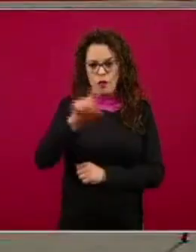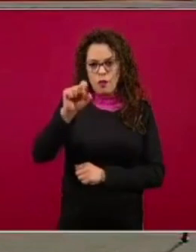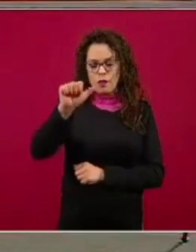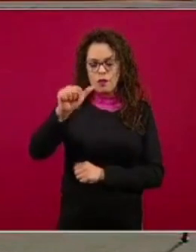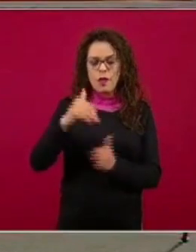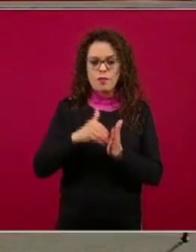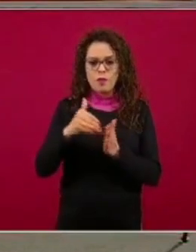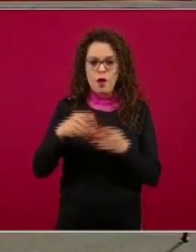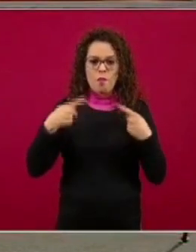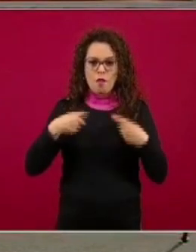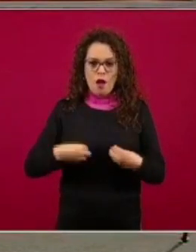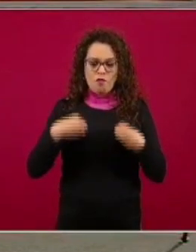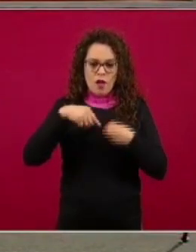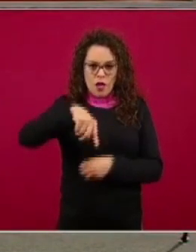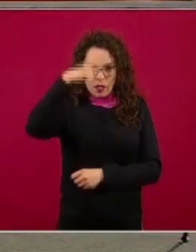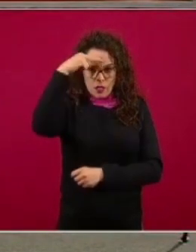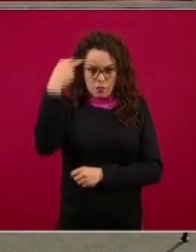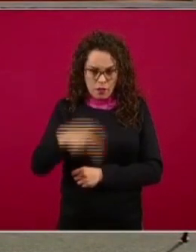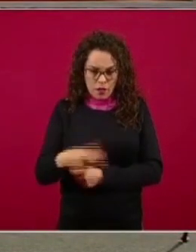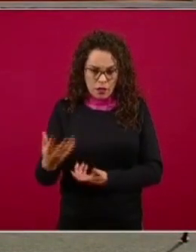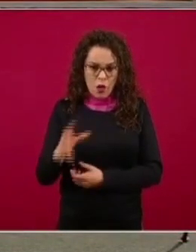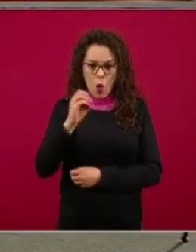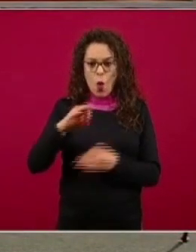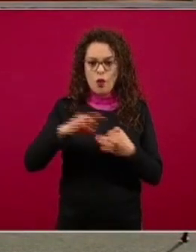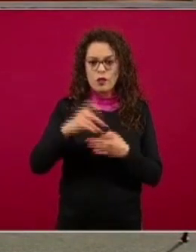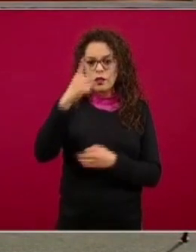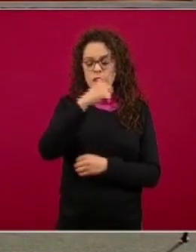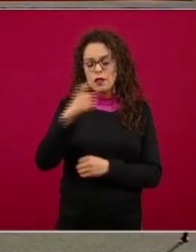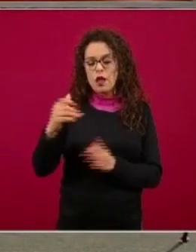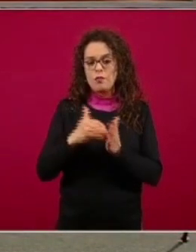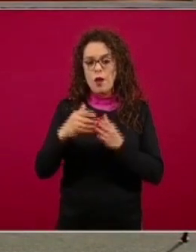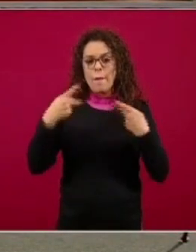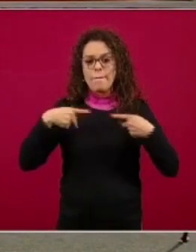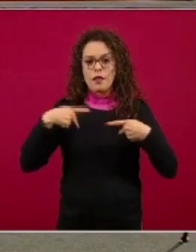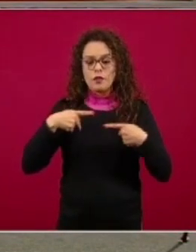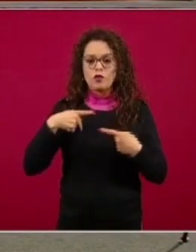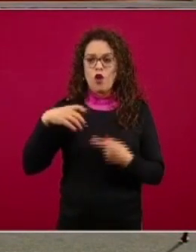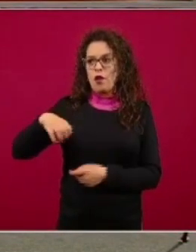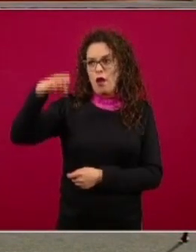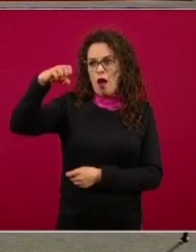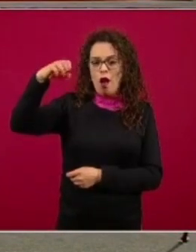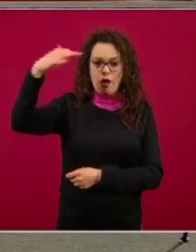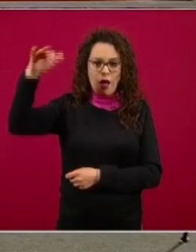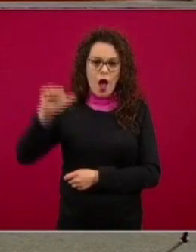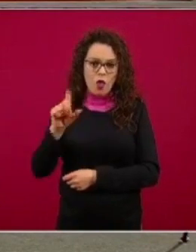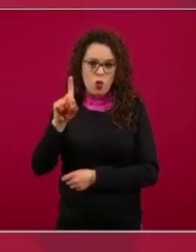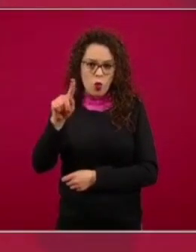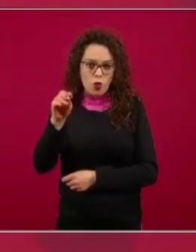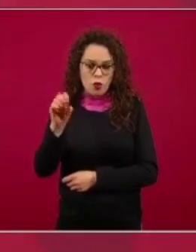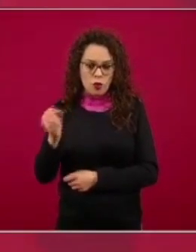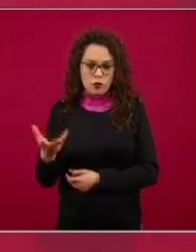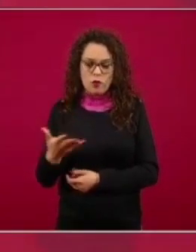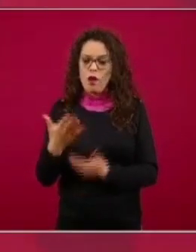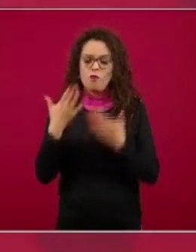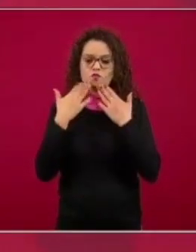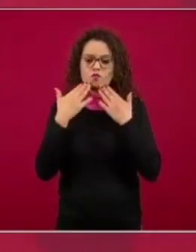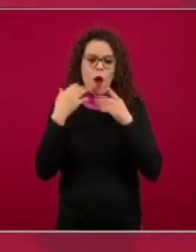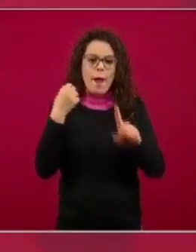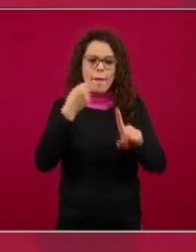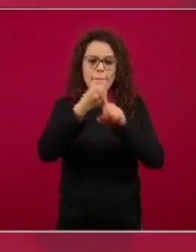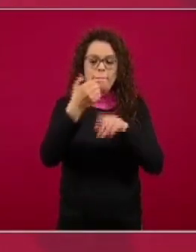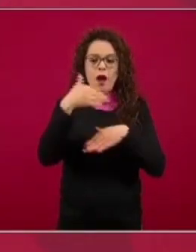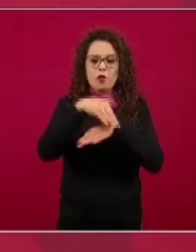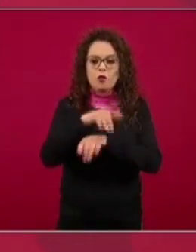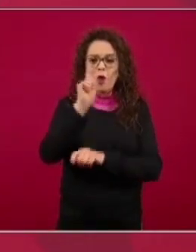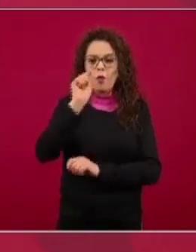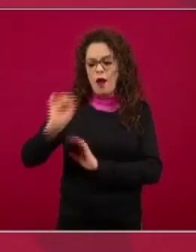personas en México o cerca de 100 millones de personas adultas desde luego no tiene ningún impacto en términos presupuestales o en términos de